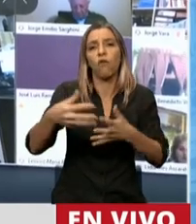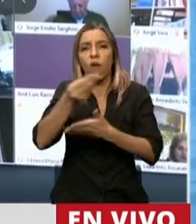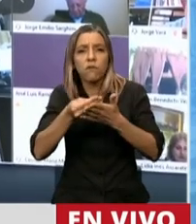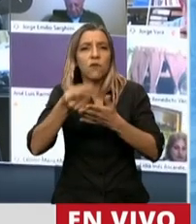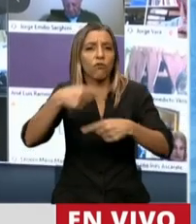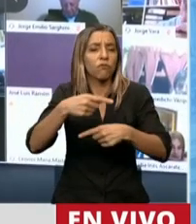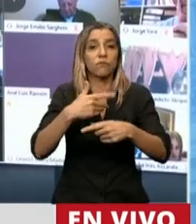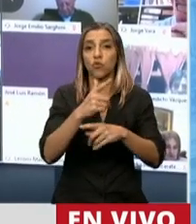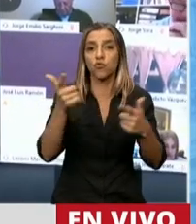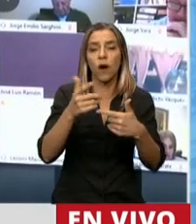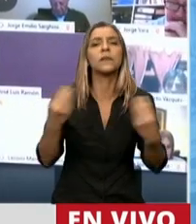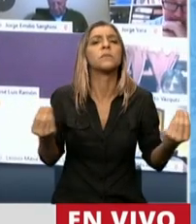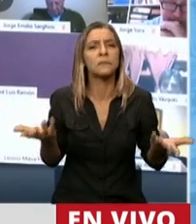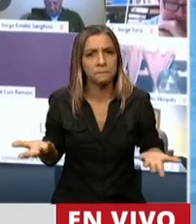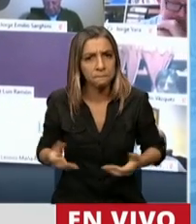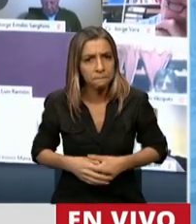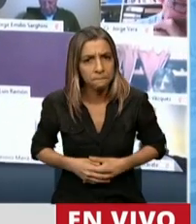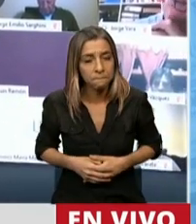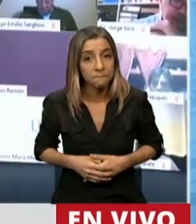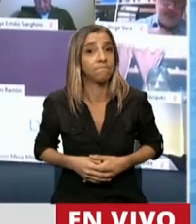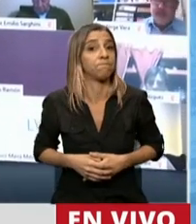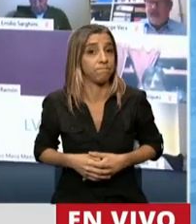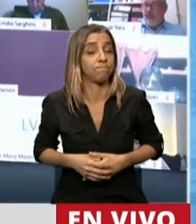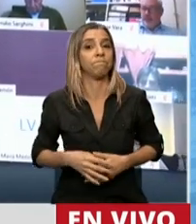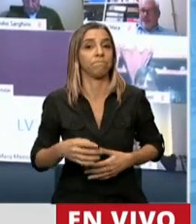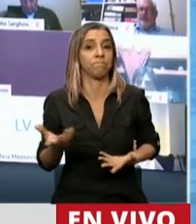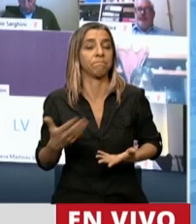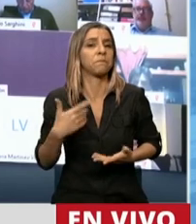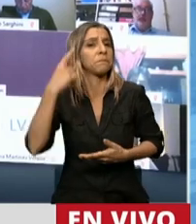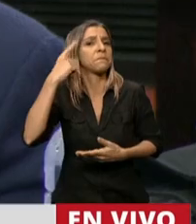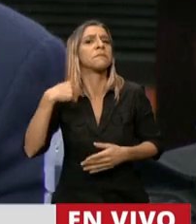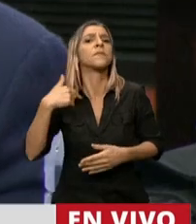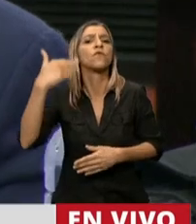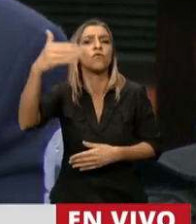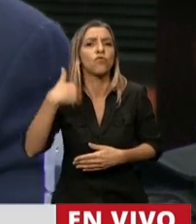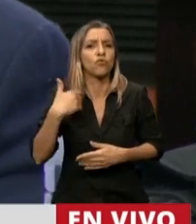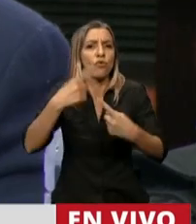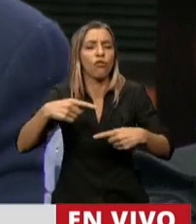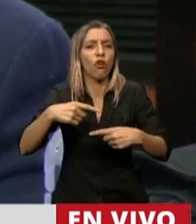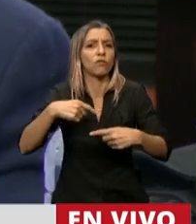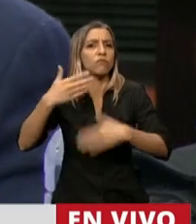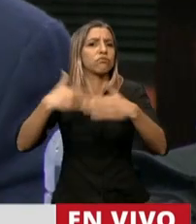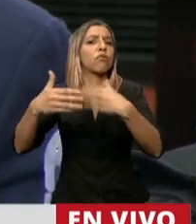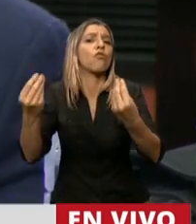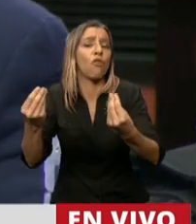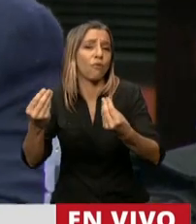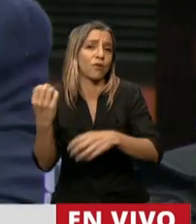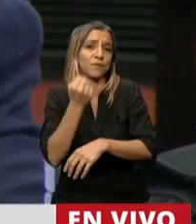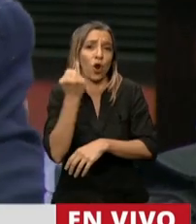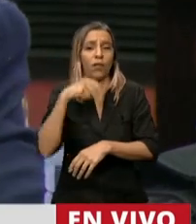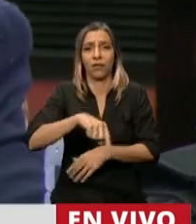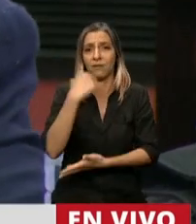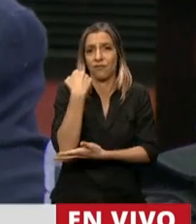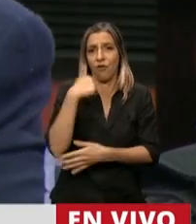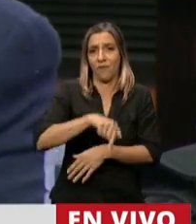etcétera? No hay ninguna posibilidad de que las actividades del futuro prosperen si este eje económico de la